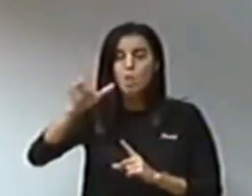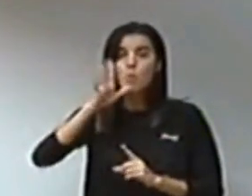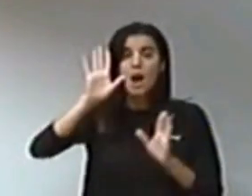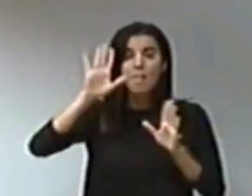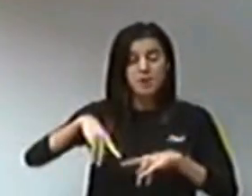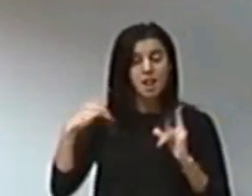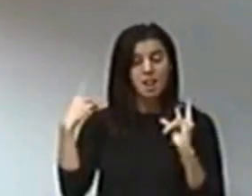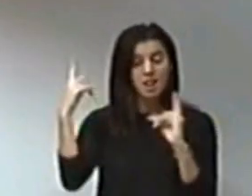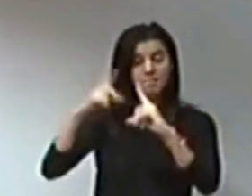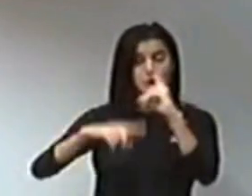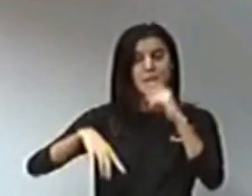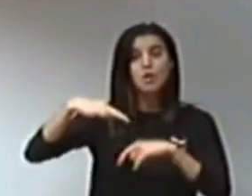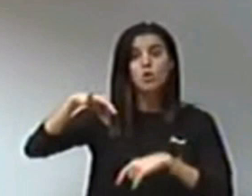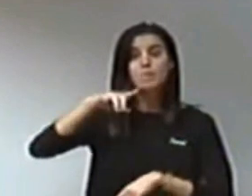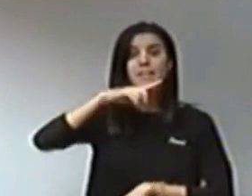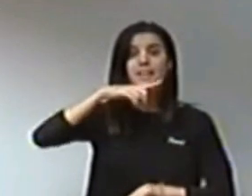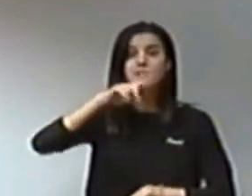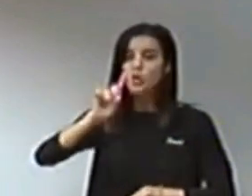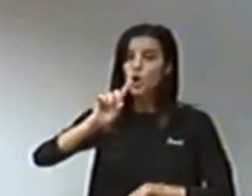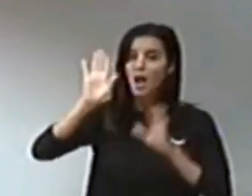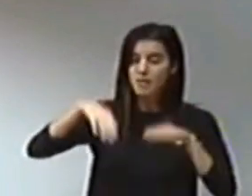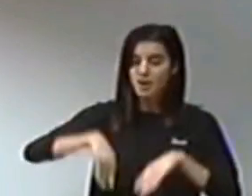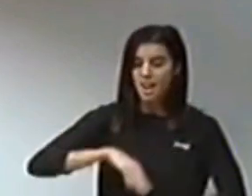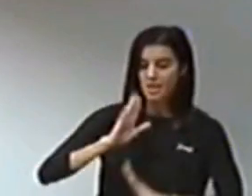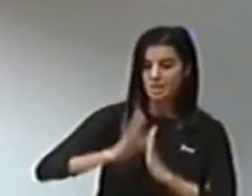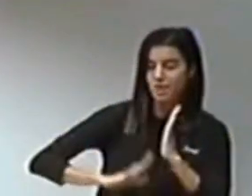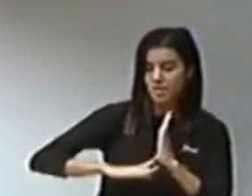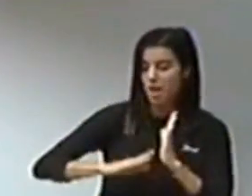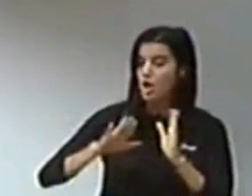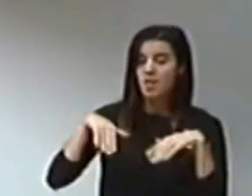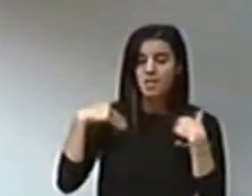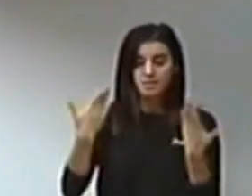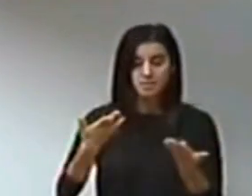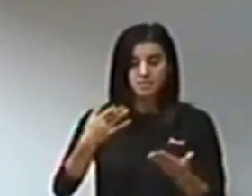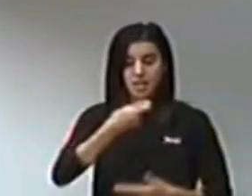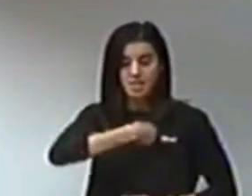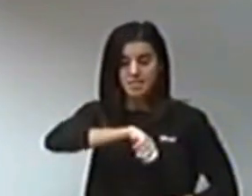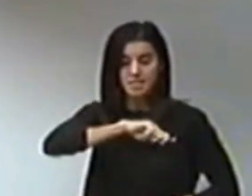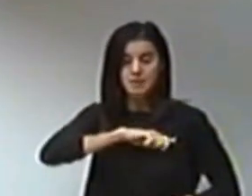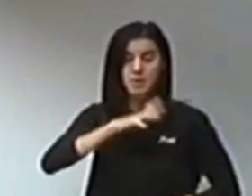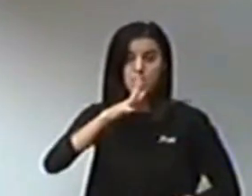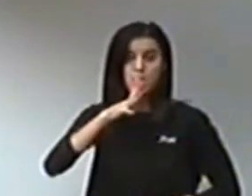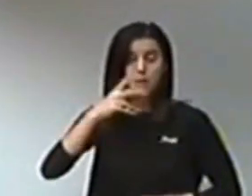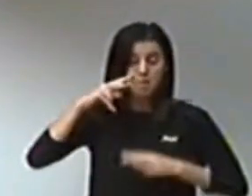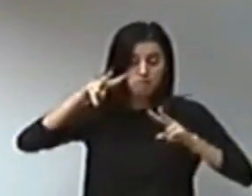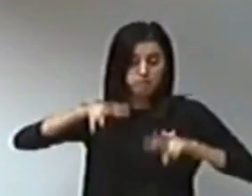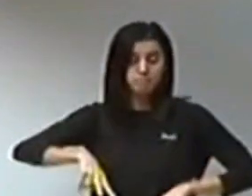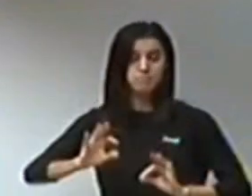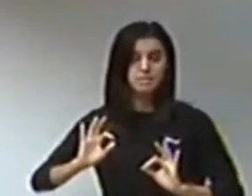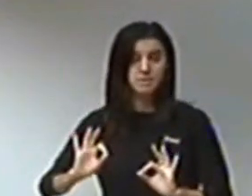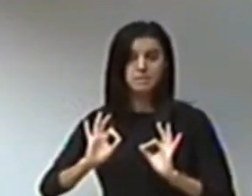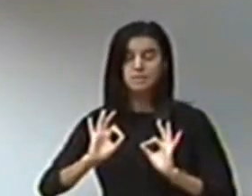solo está en Elche, es valenciano, es de toda España, si lo reconoce el patrimonio.